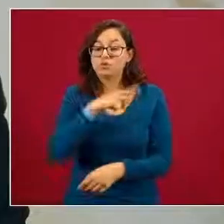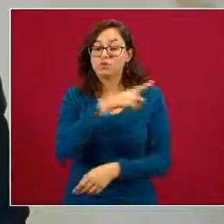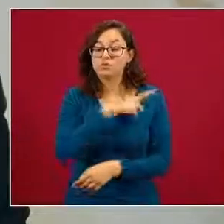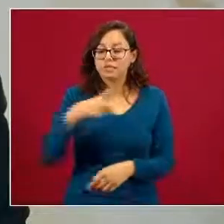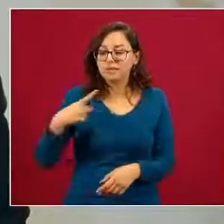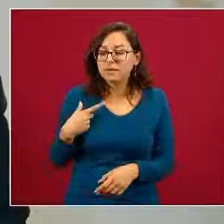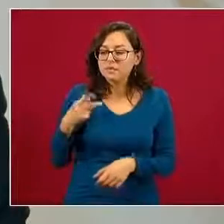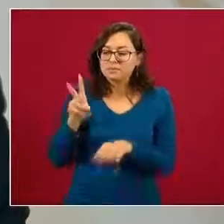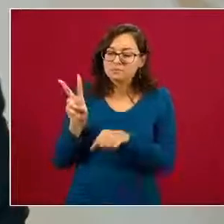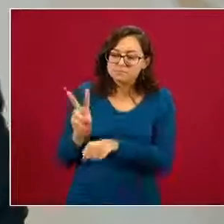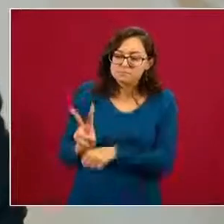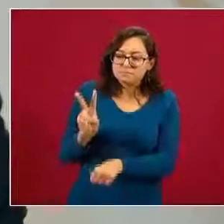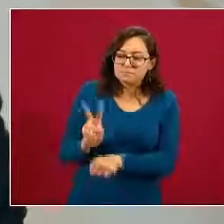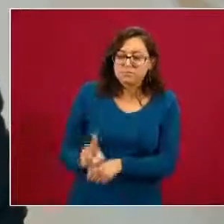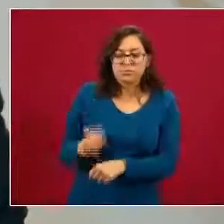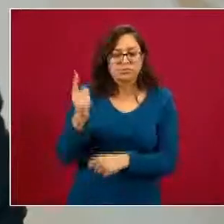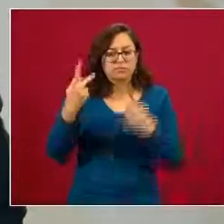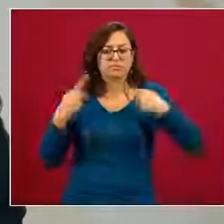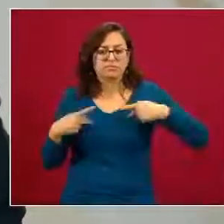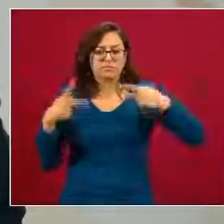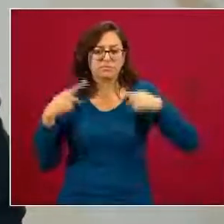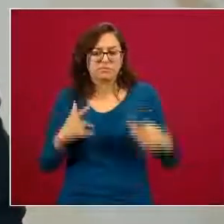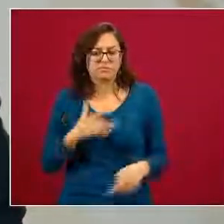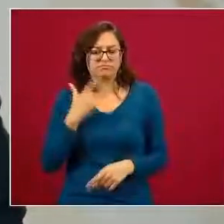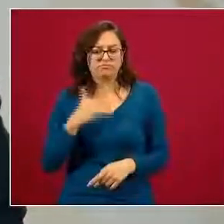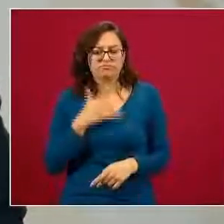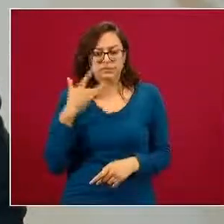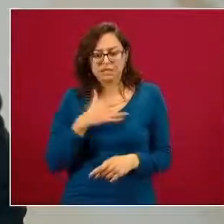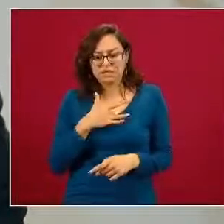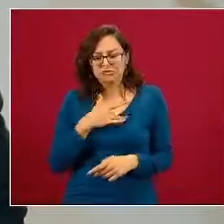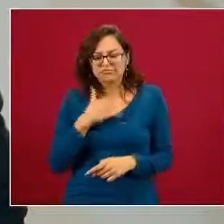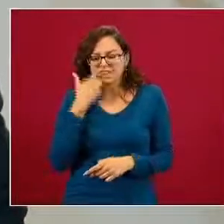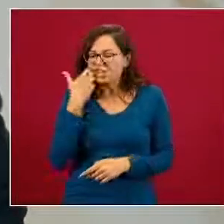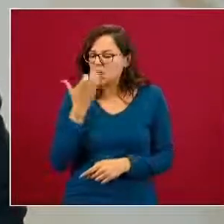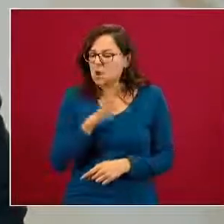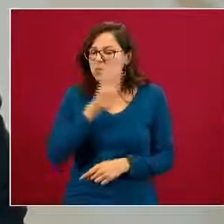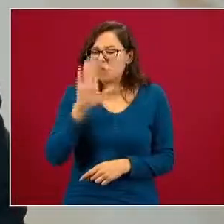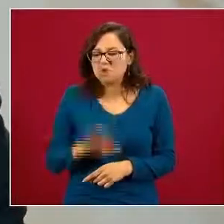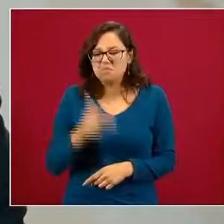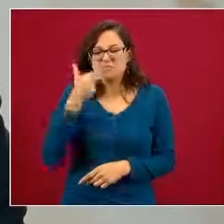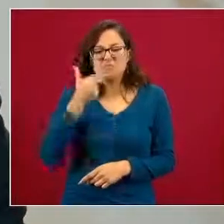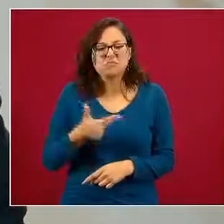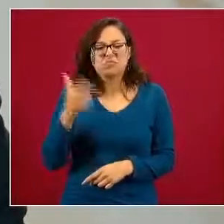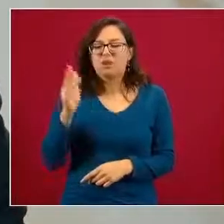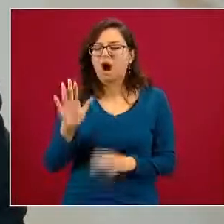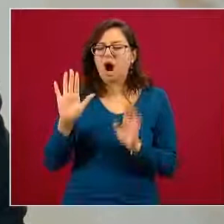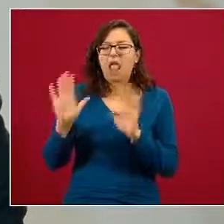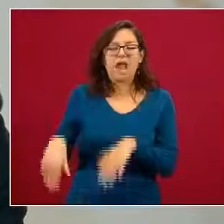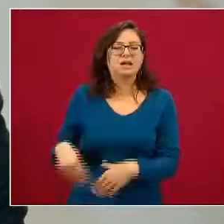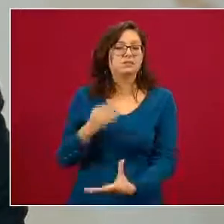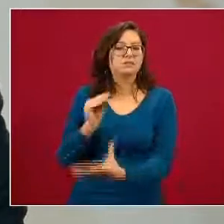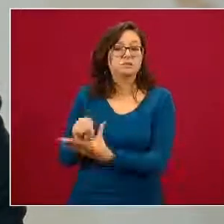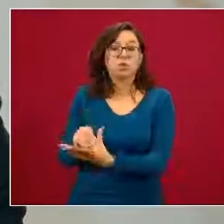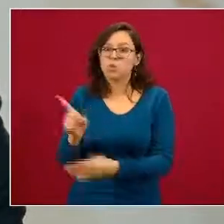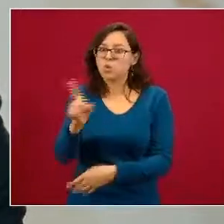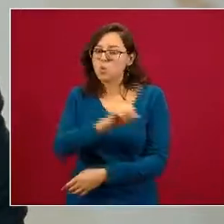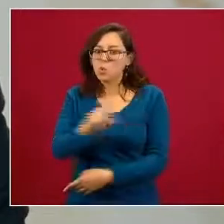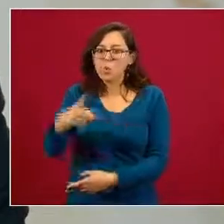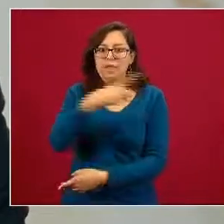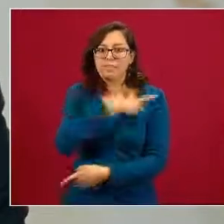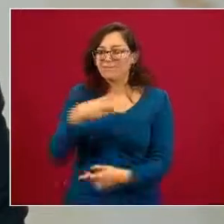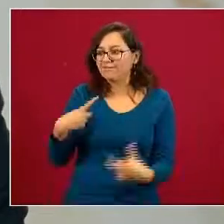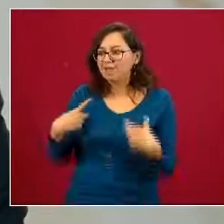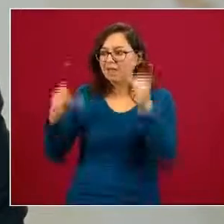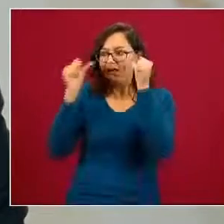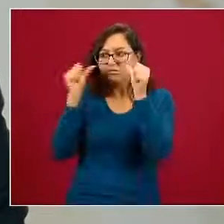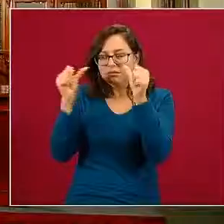manifieste un pensamiento de muerte o una ideación suicida hay que hacerle caso hay que tomar acciones como lo dije hace un